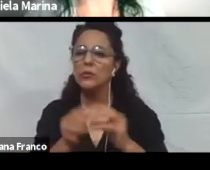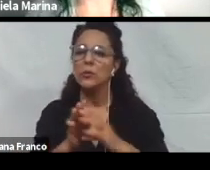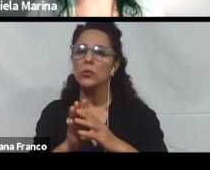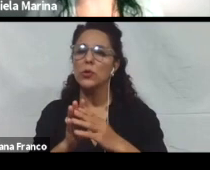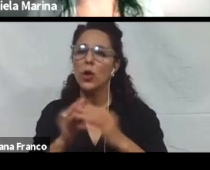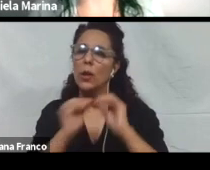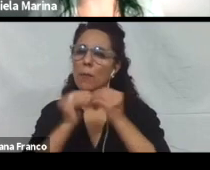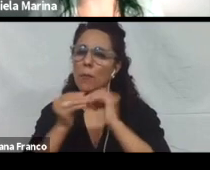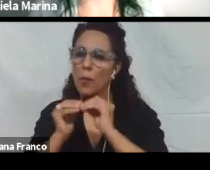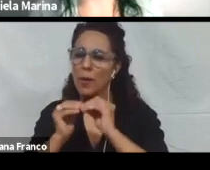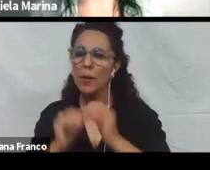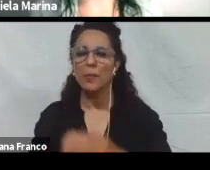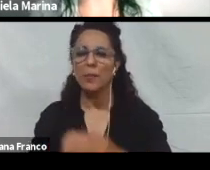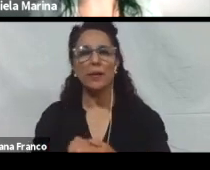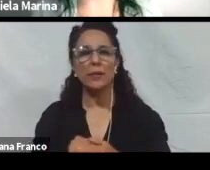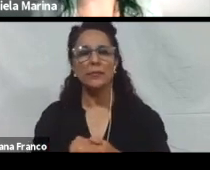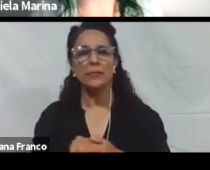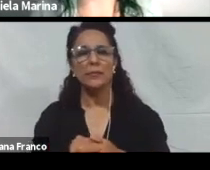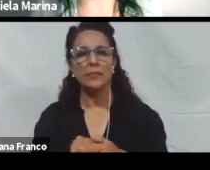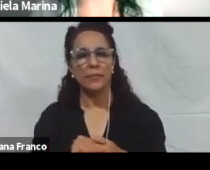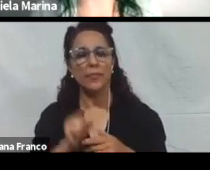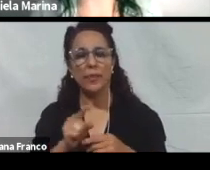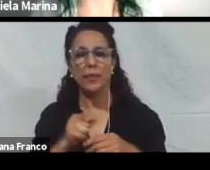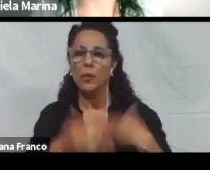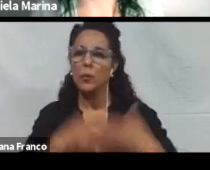Acá, por ejemplo, hace referencia al uso de